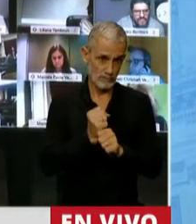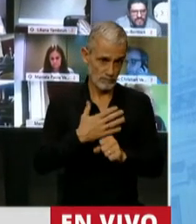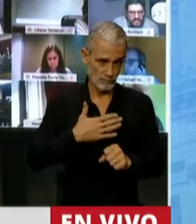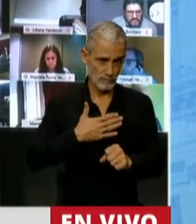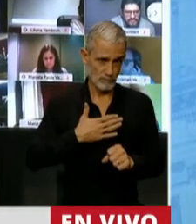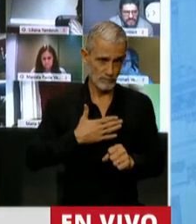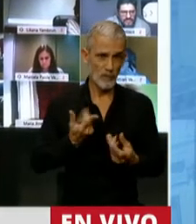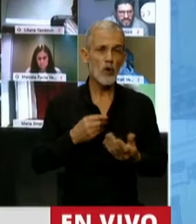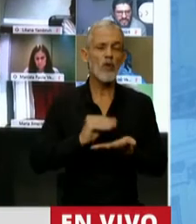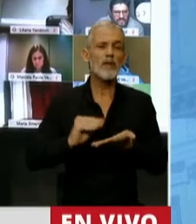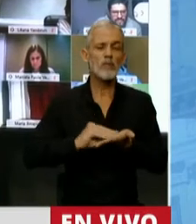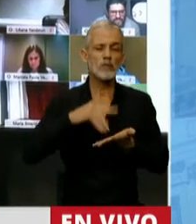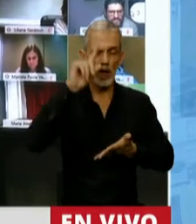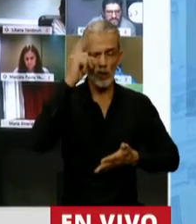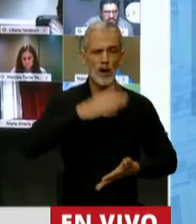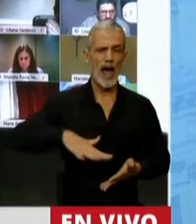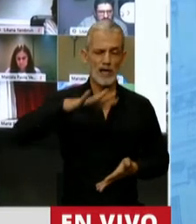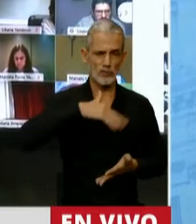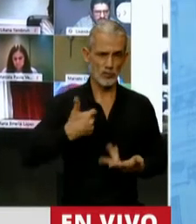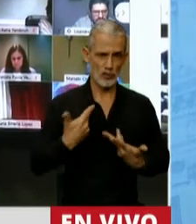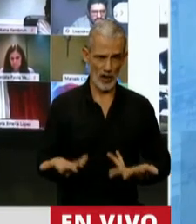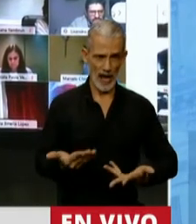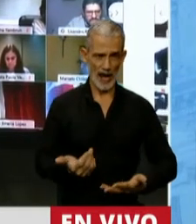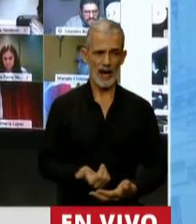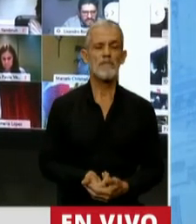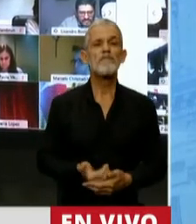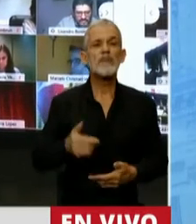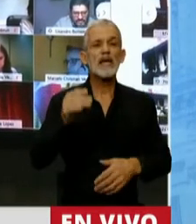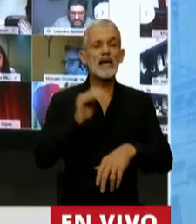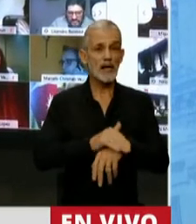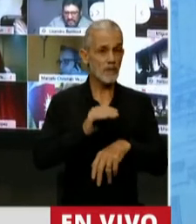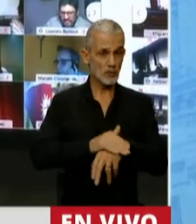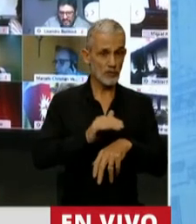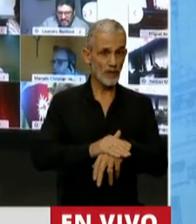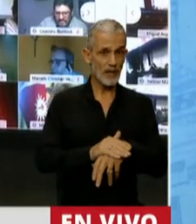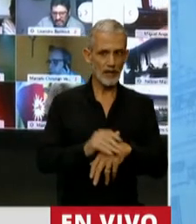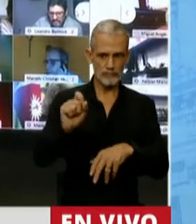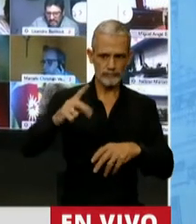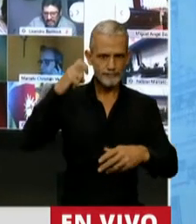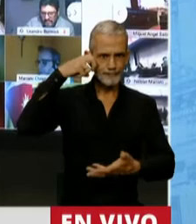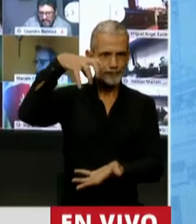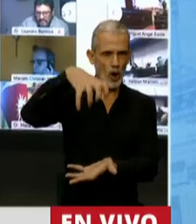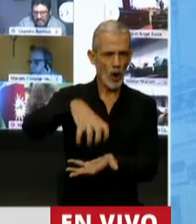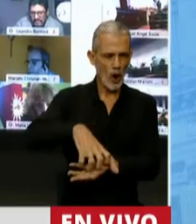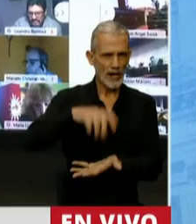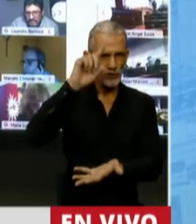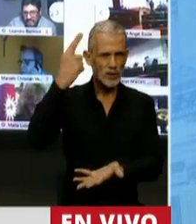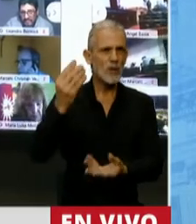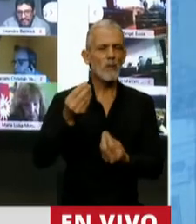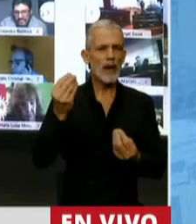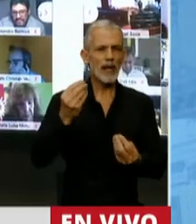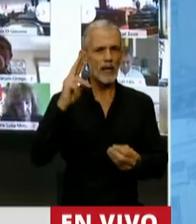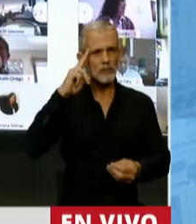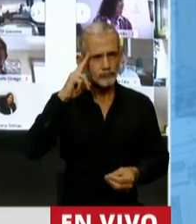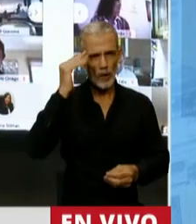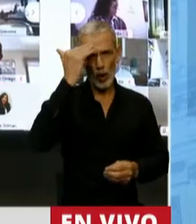que tengo como diputado de la Nación y en la responsabilidad que tiene el Congreso de la Nación en las facultades constitucionales